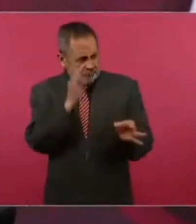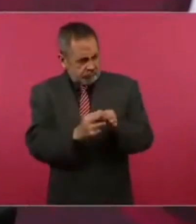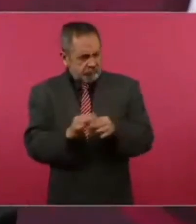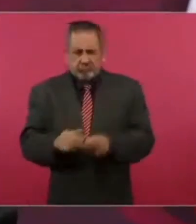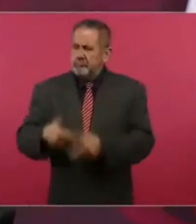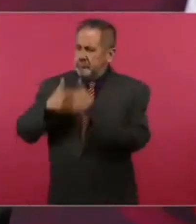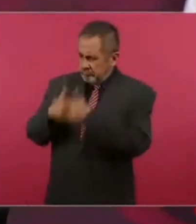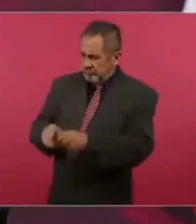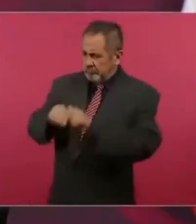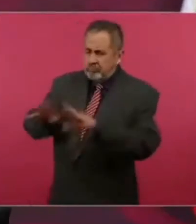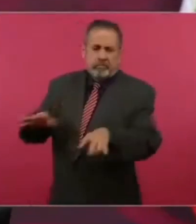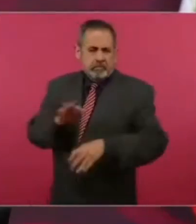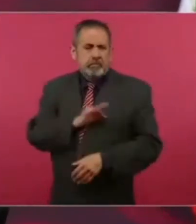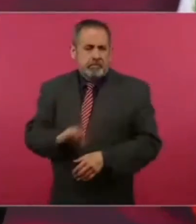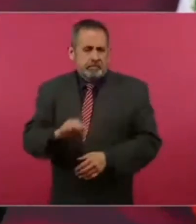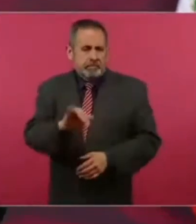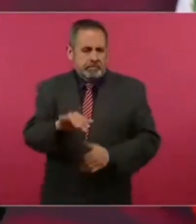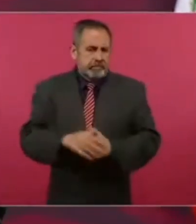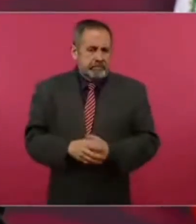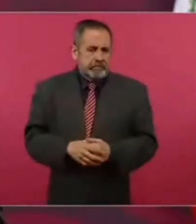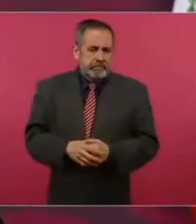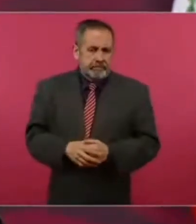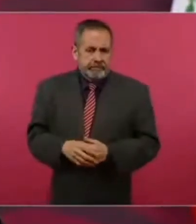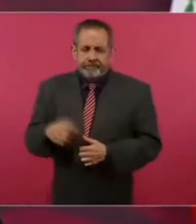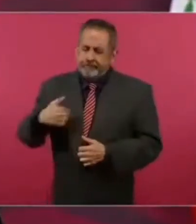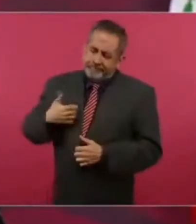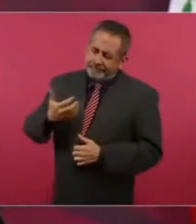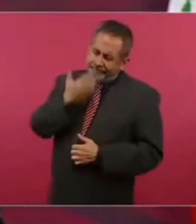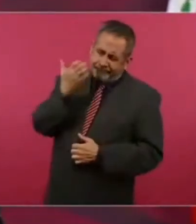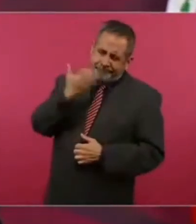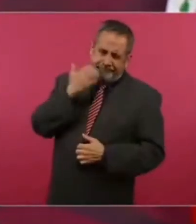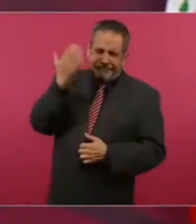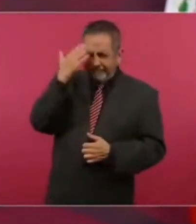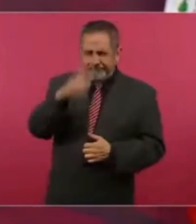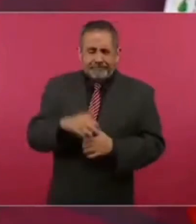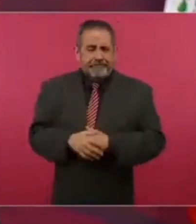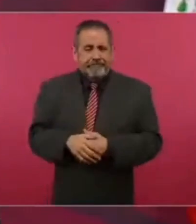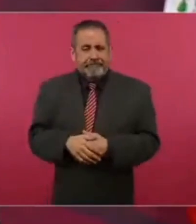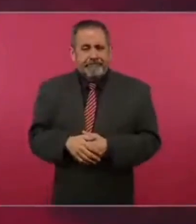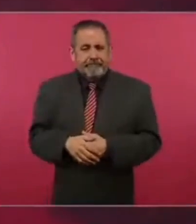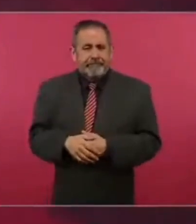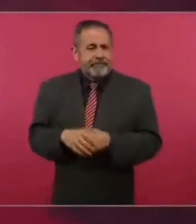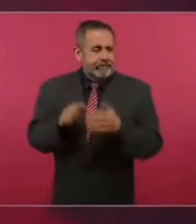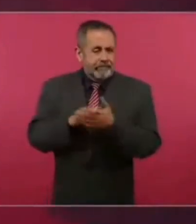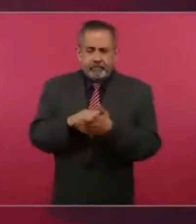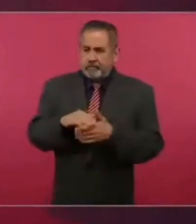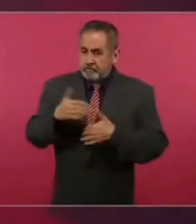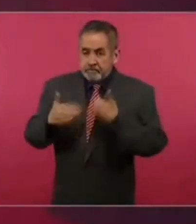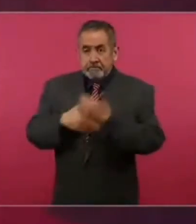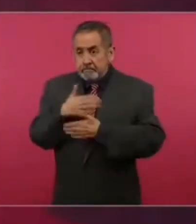Y estamos nosotros, pues, entrenados. Es como una carrera de obstáculo.